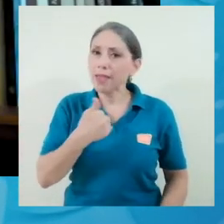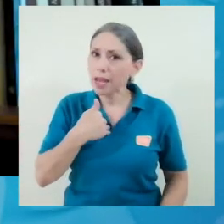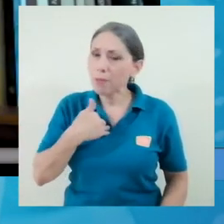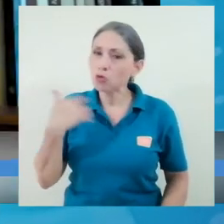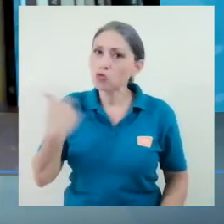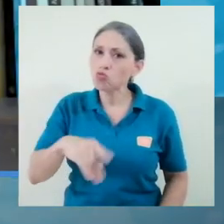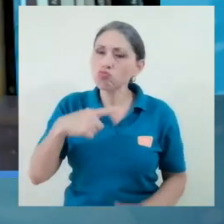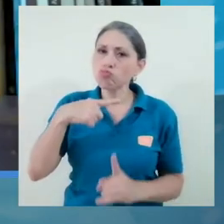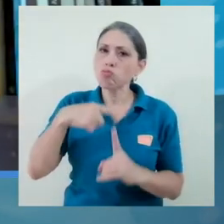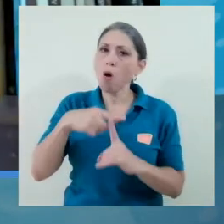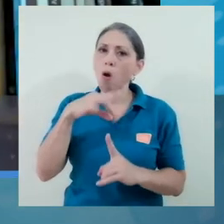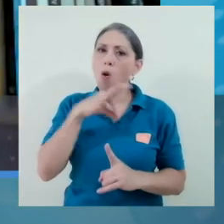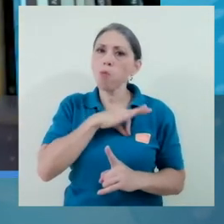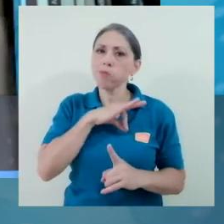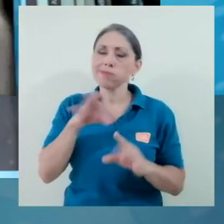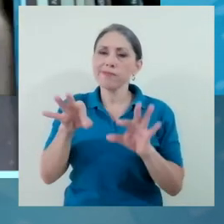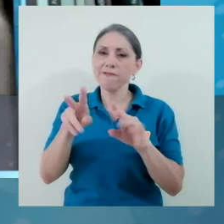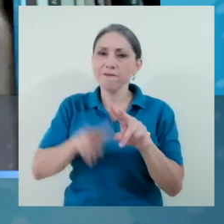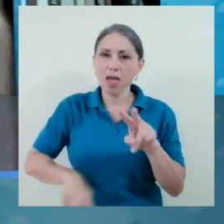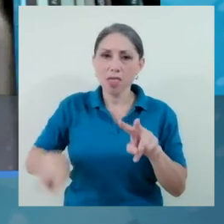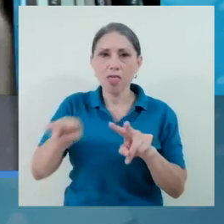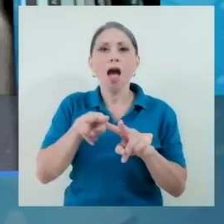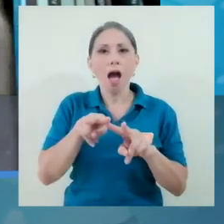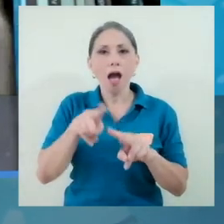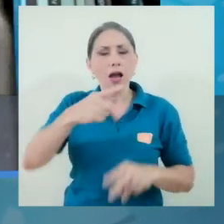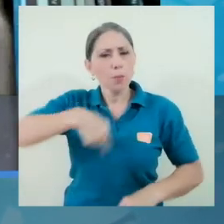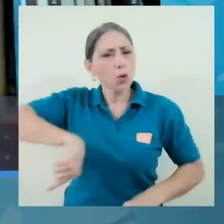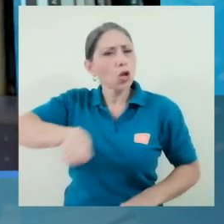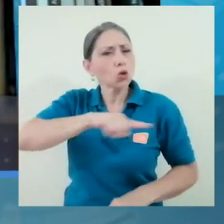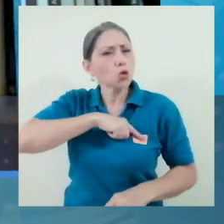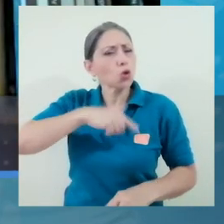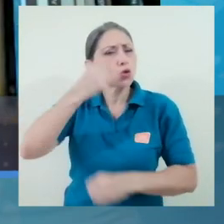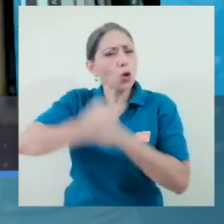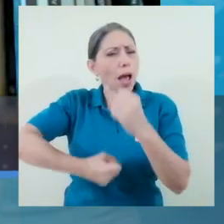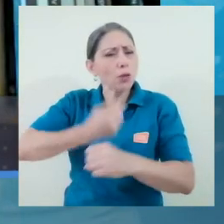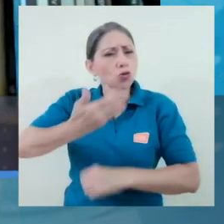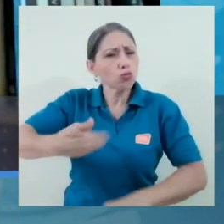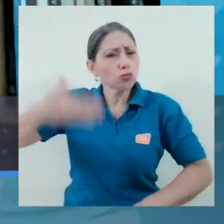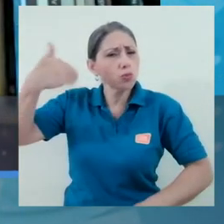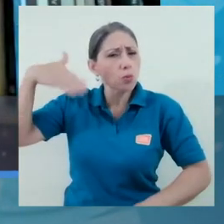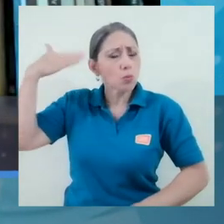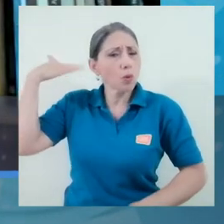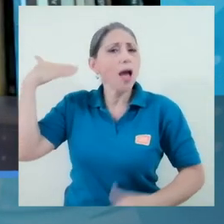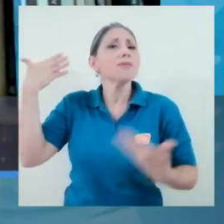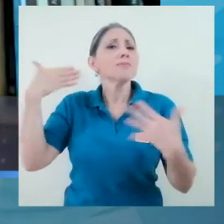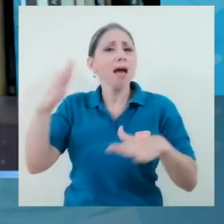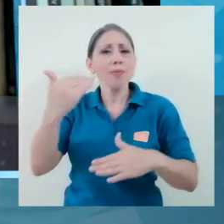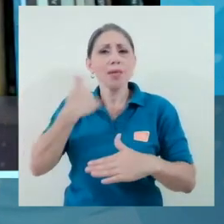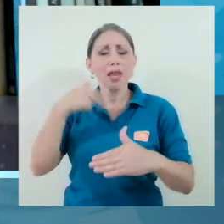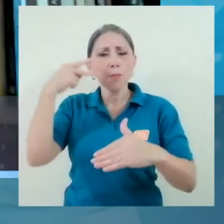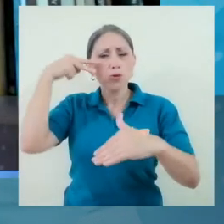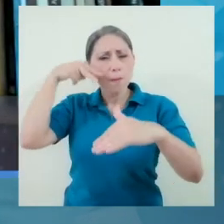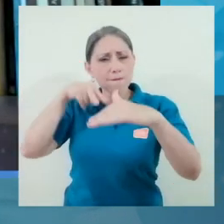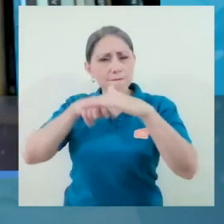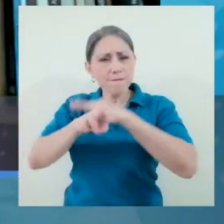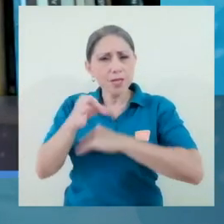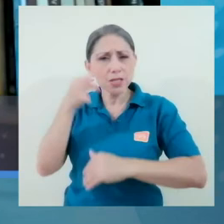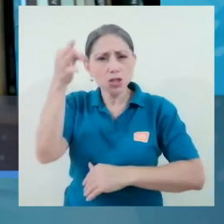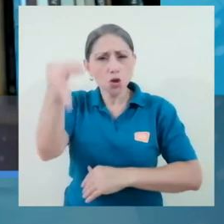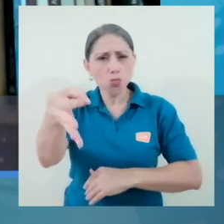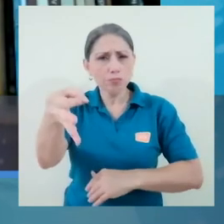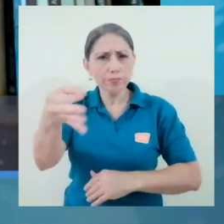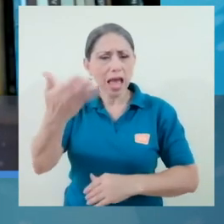de haber tenido esa visión hace 70 o más años